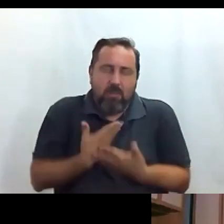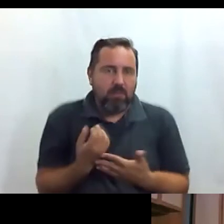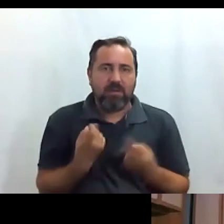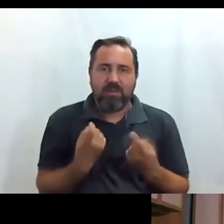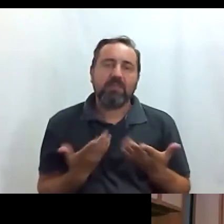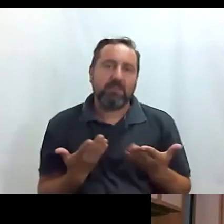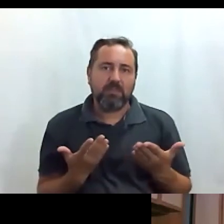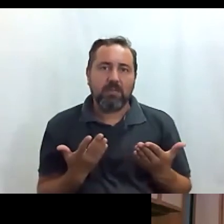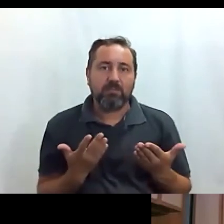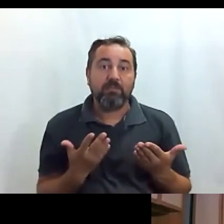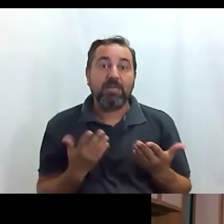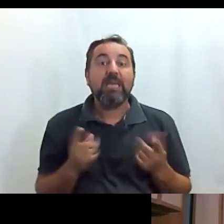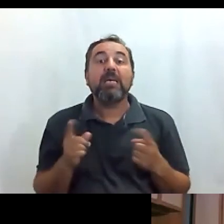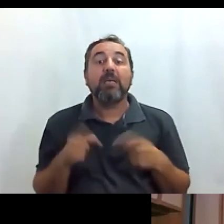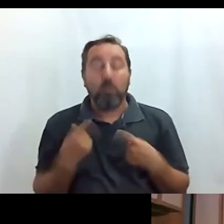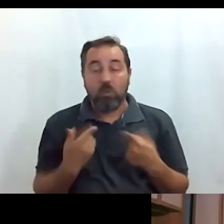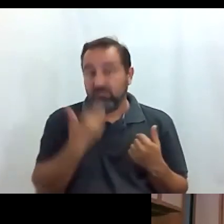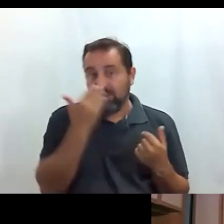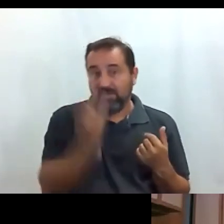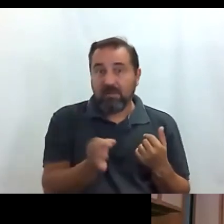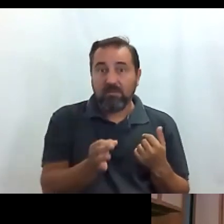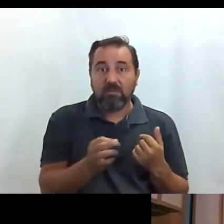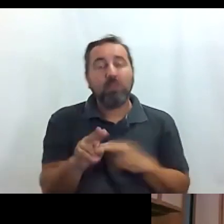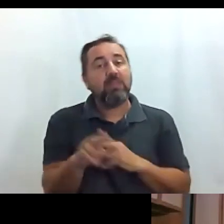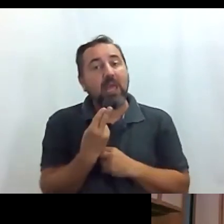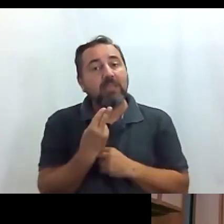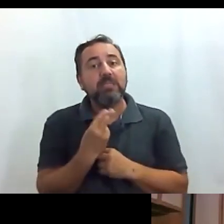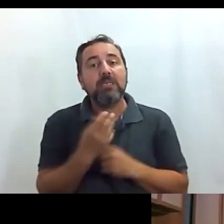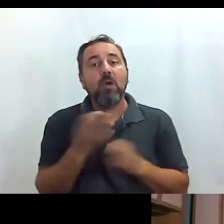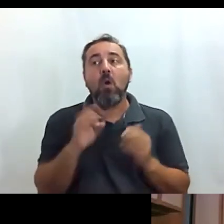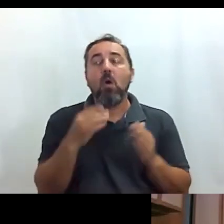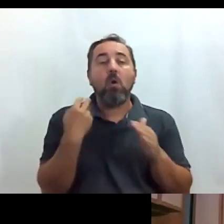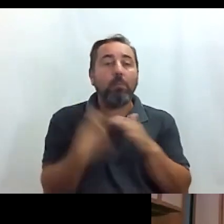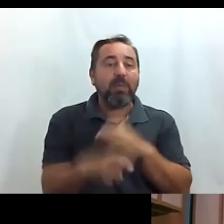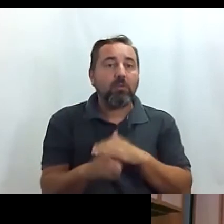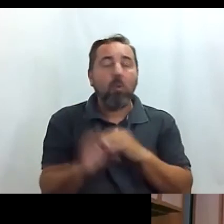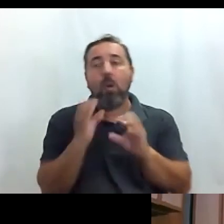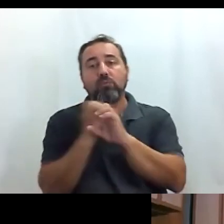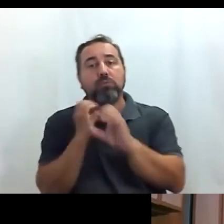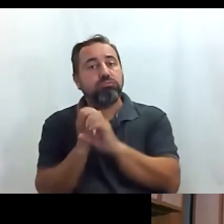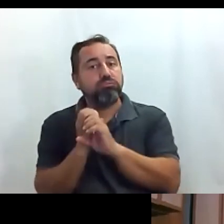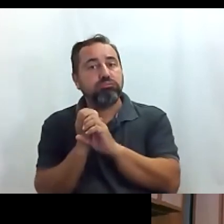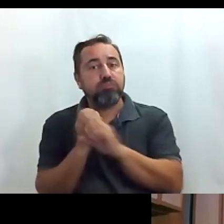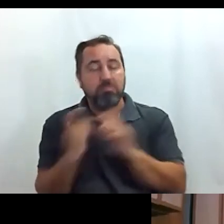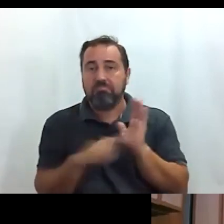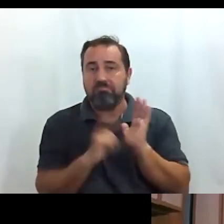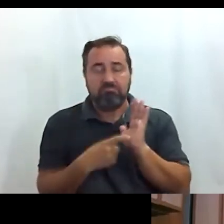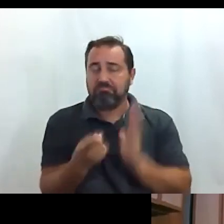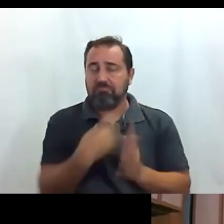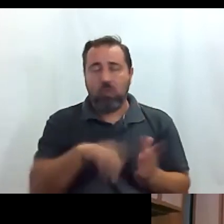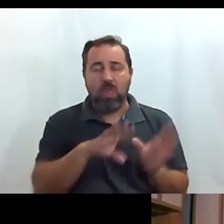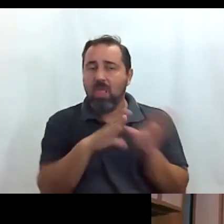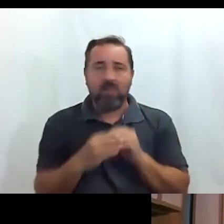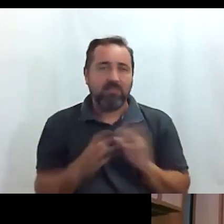bueno pues sí la verdad es que tanto el taxi como el metro como el autobús están perfectamente adaptados ¿no?